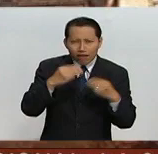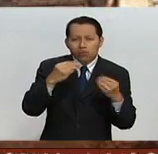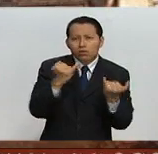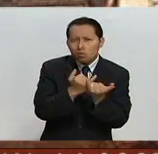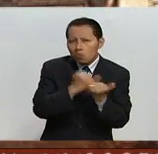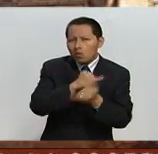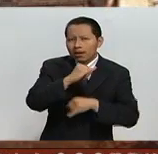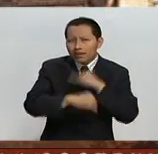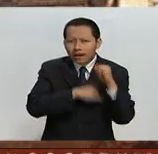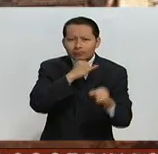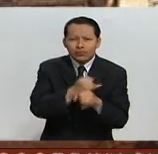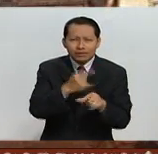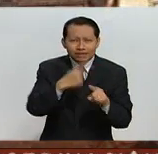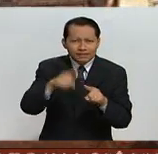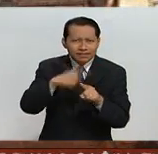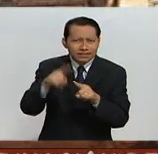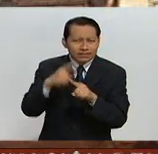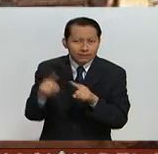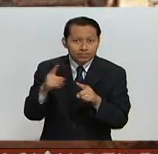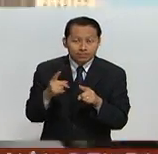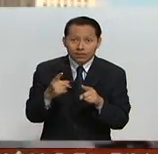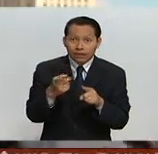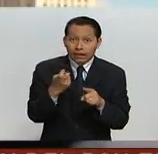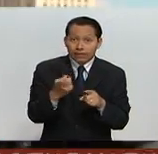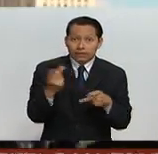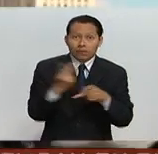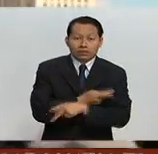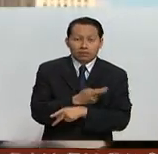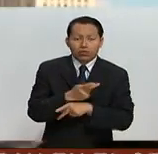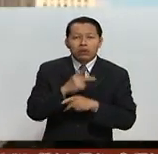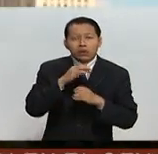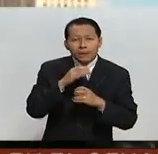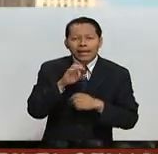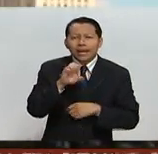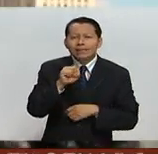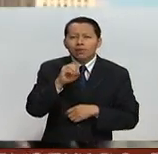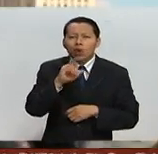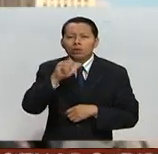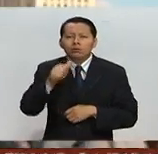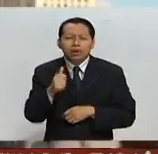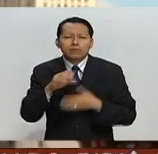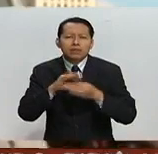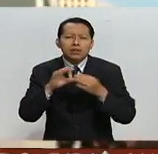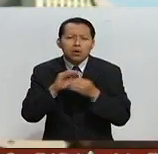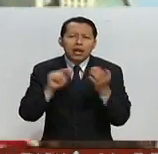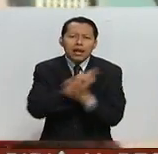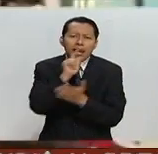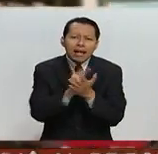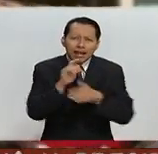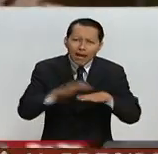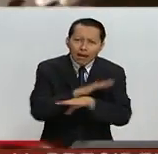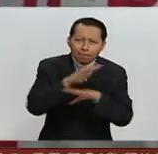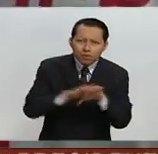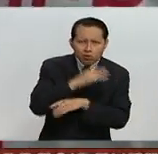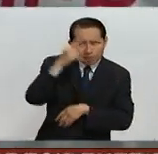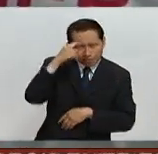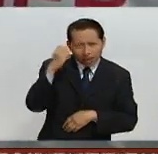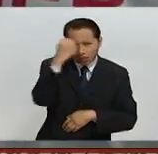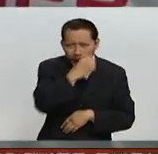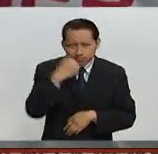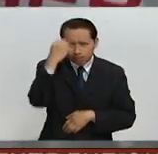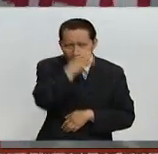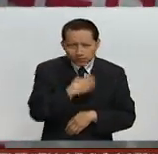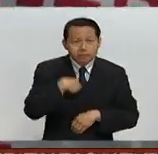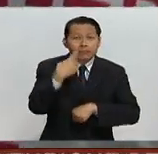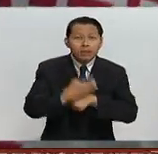internacionales. Como consecuencia, Escocia informó que va a modificar sus leyes para realizar un segundo